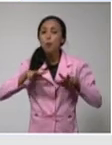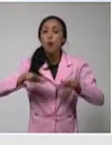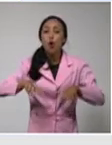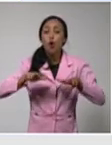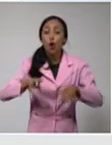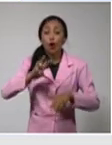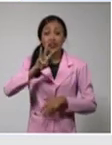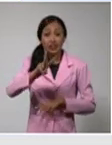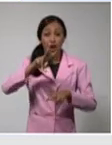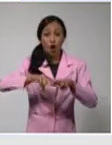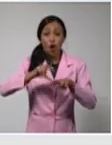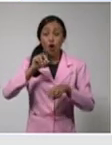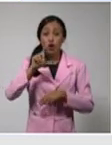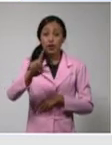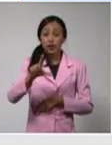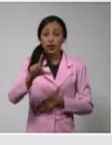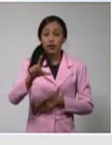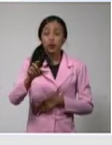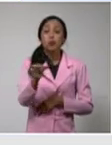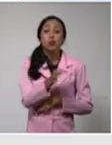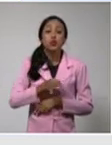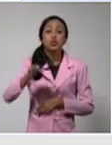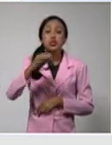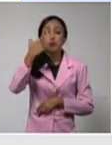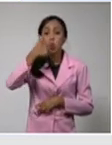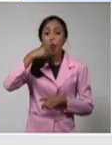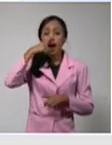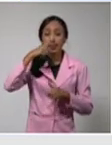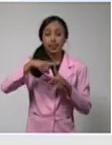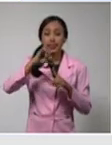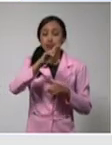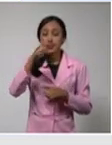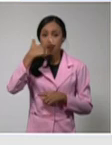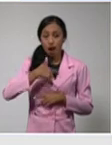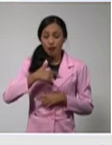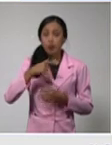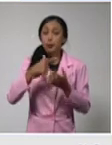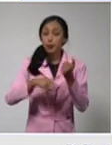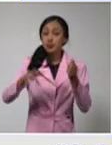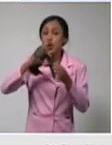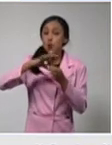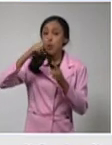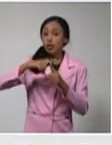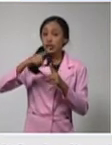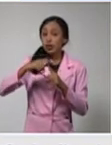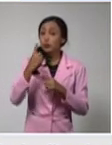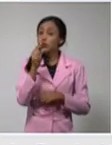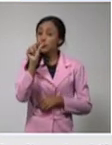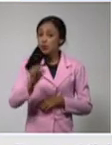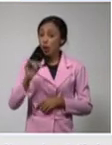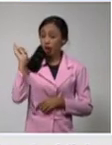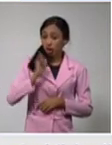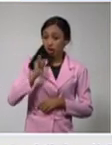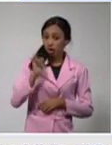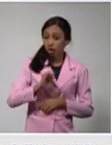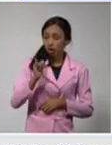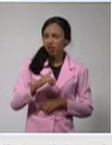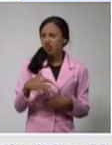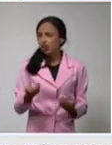municipio Antilla. Y en el caso de Guantánamo se diagnostica un caso importado del